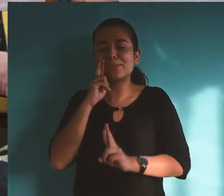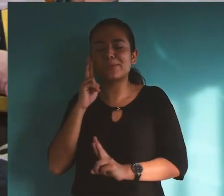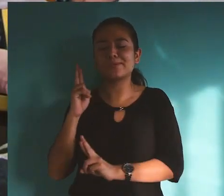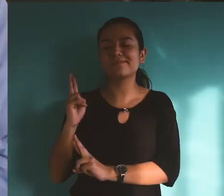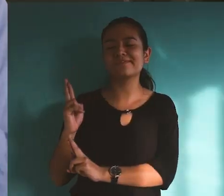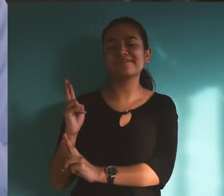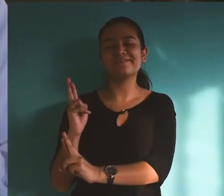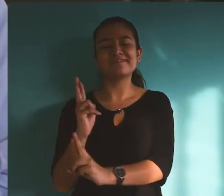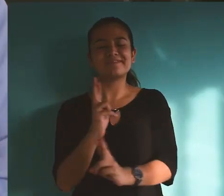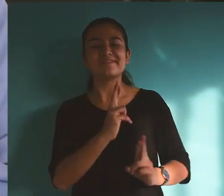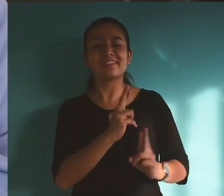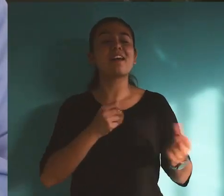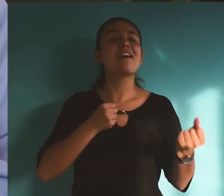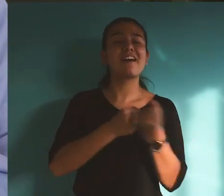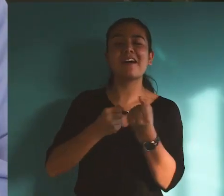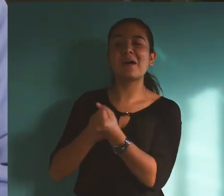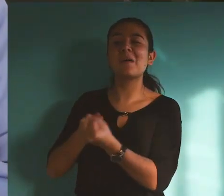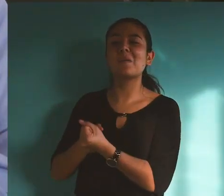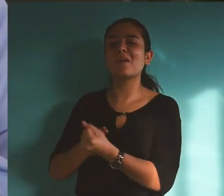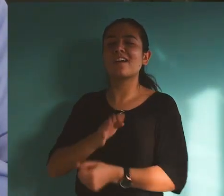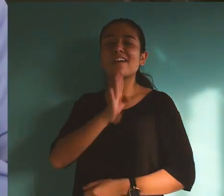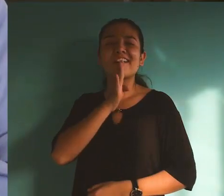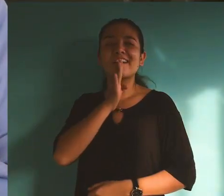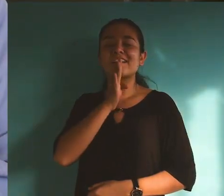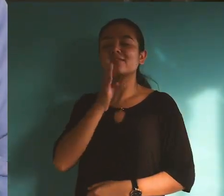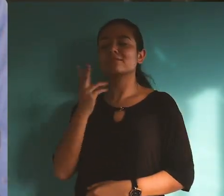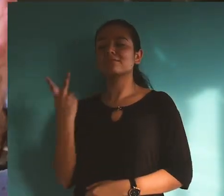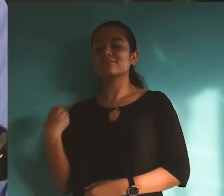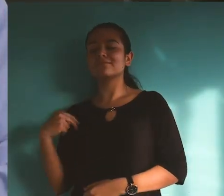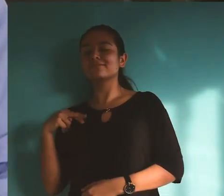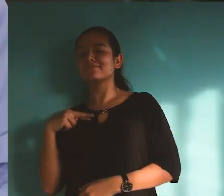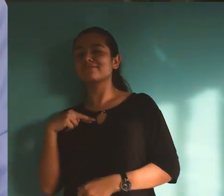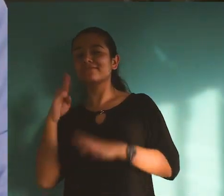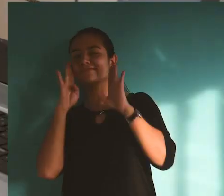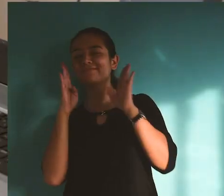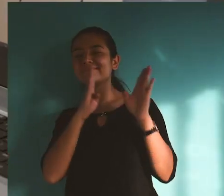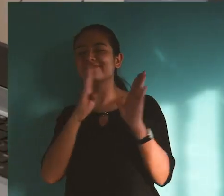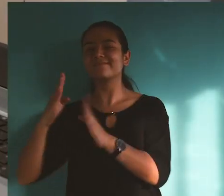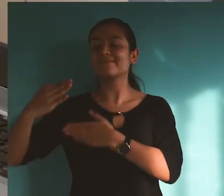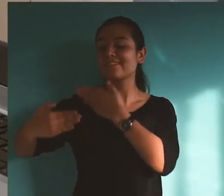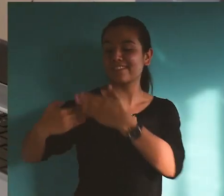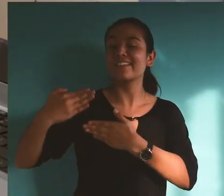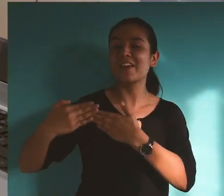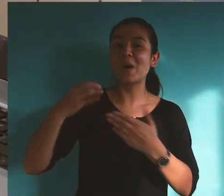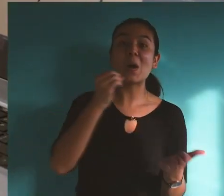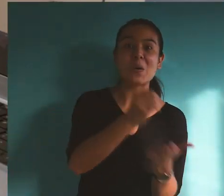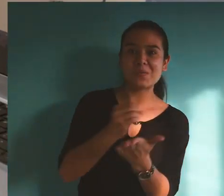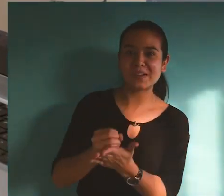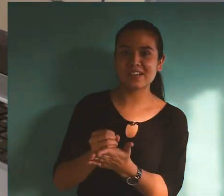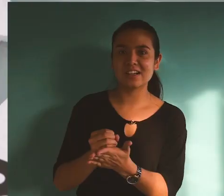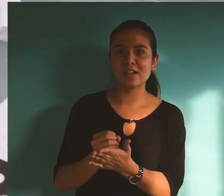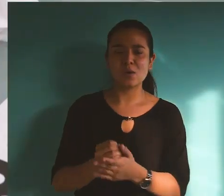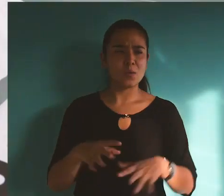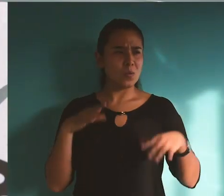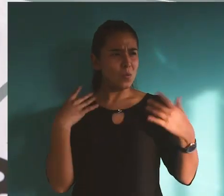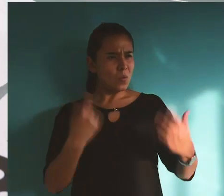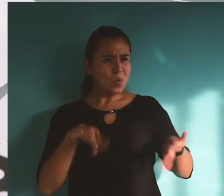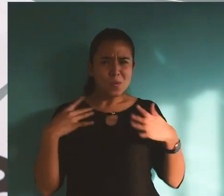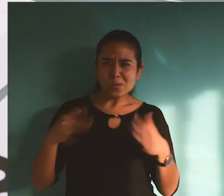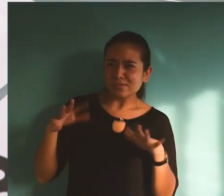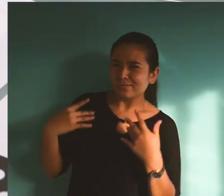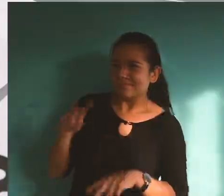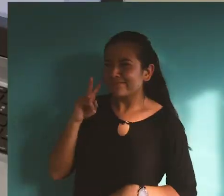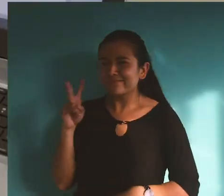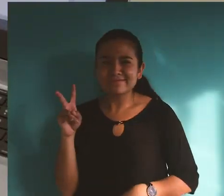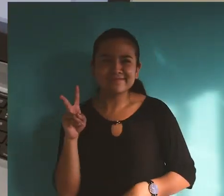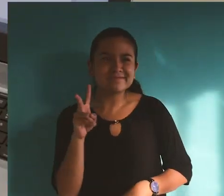reconocimiento y apoyo de quienes estamos atentos al desarrollo de sus obligaciones. Digna admiración es la